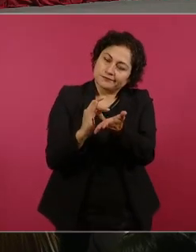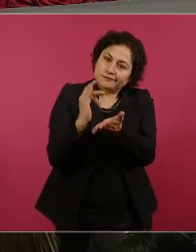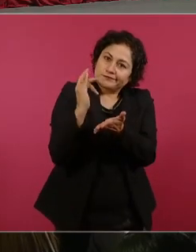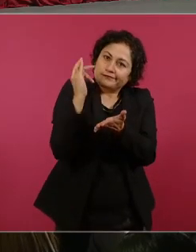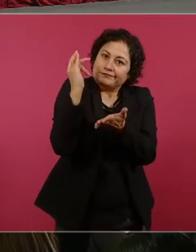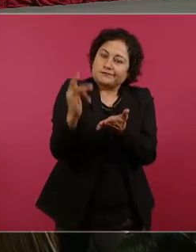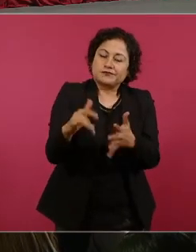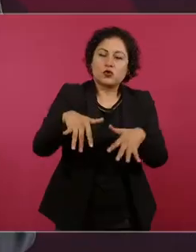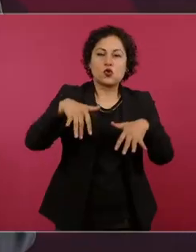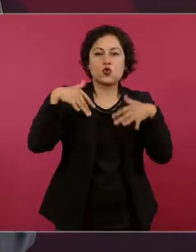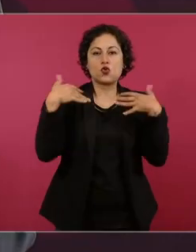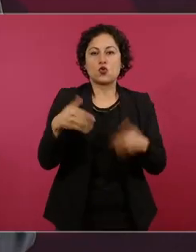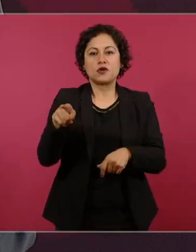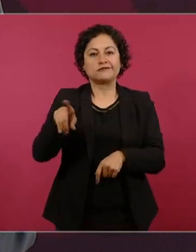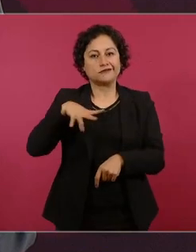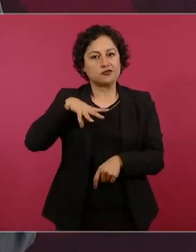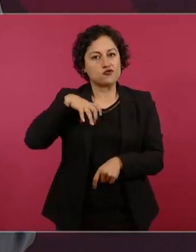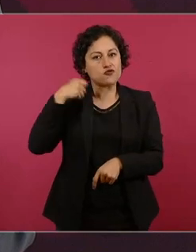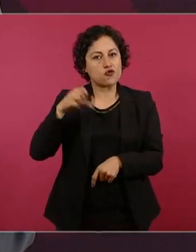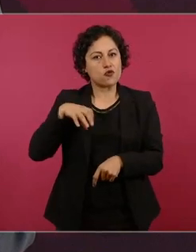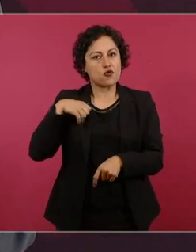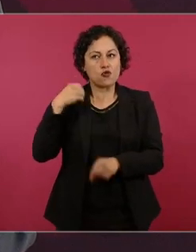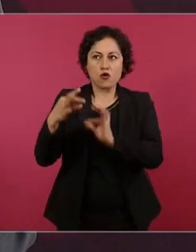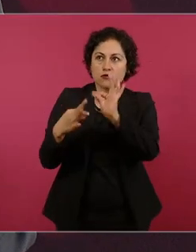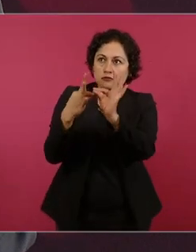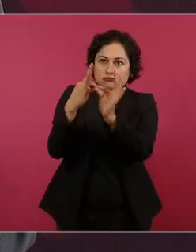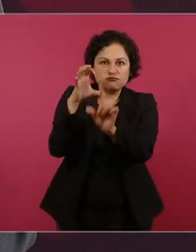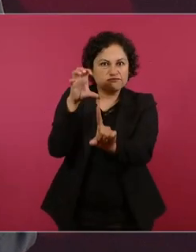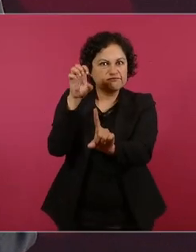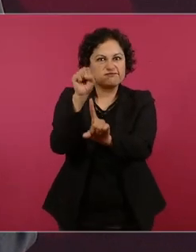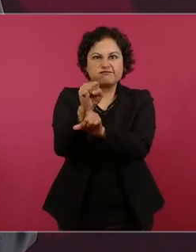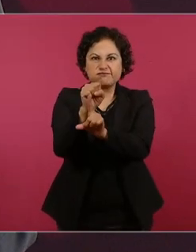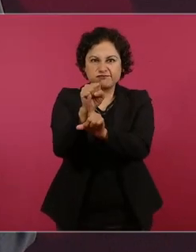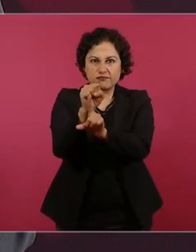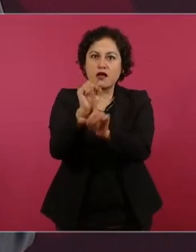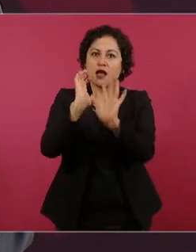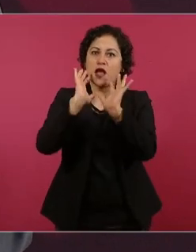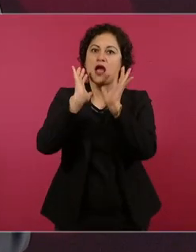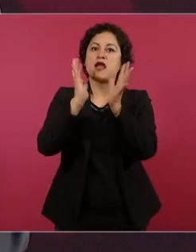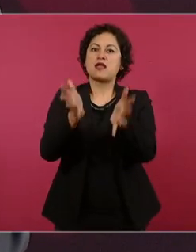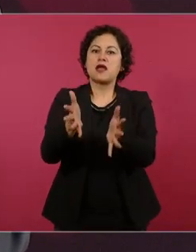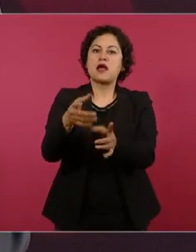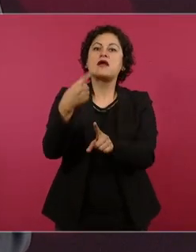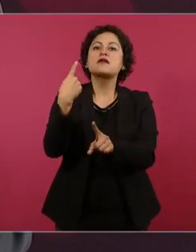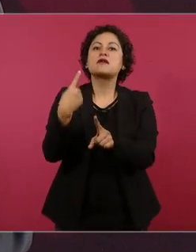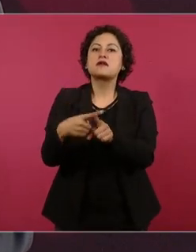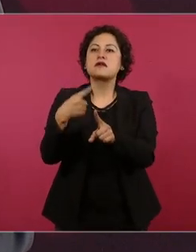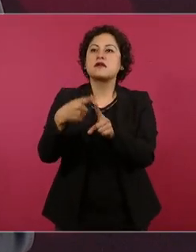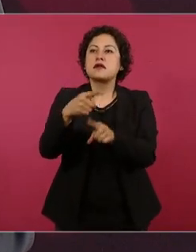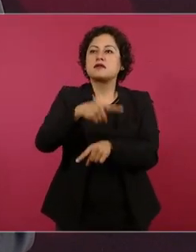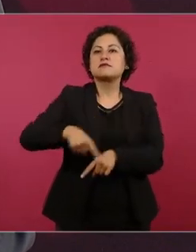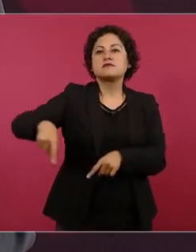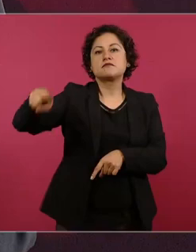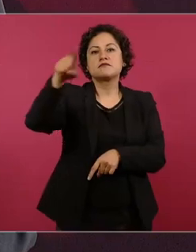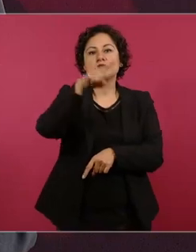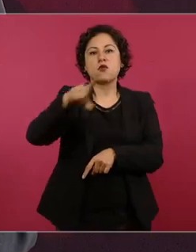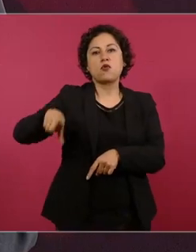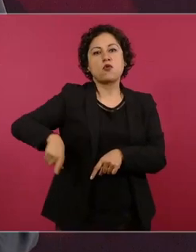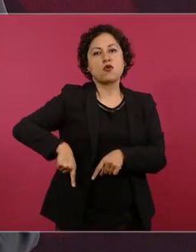magníficos resultados que están entregando nuestras estructuras federales